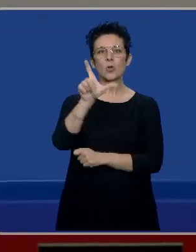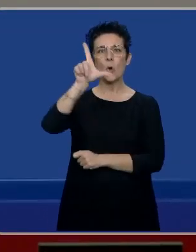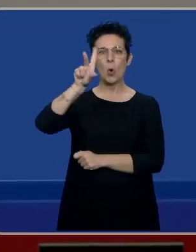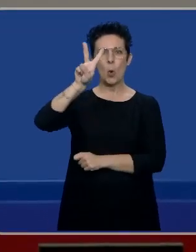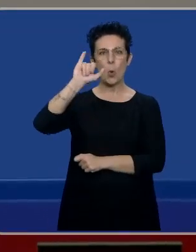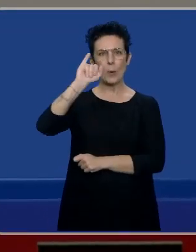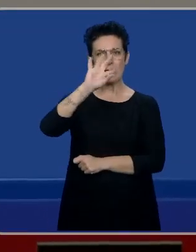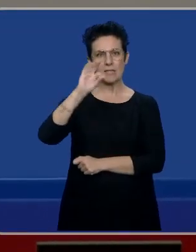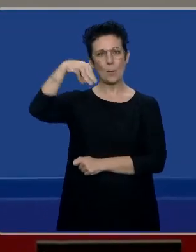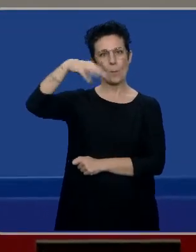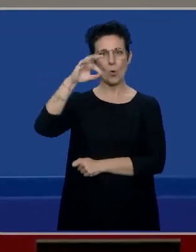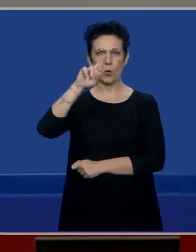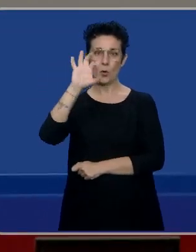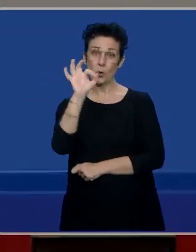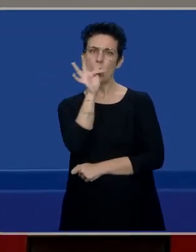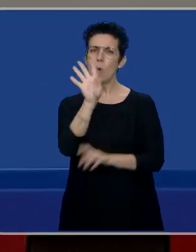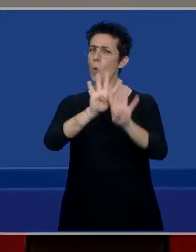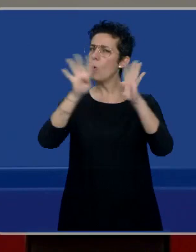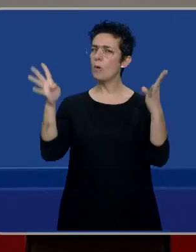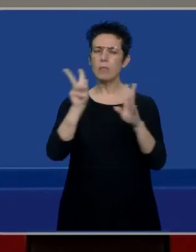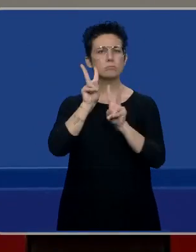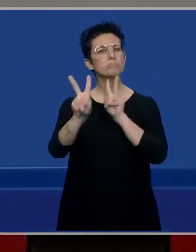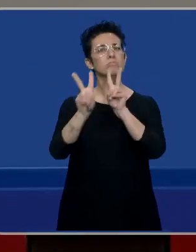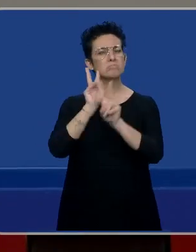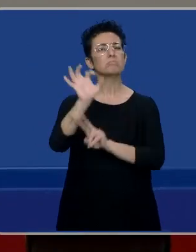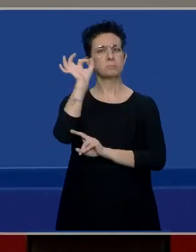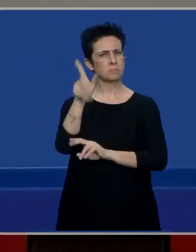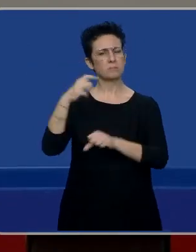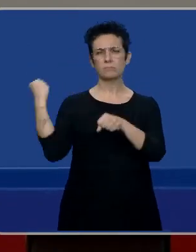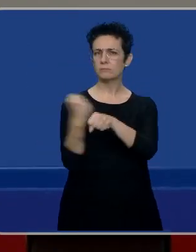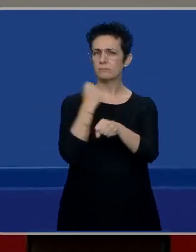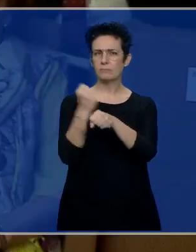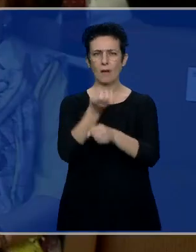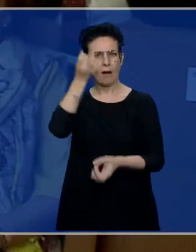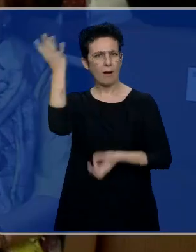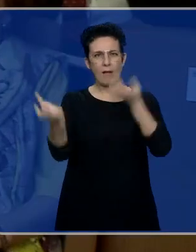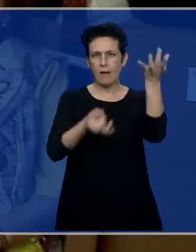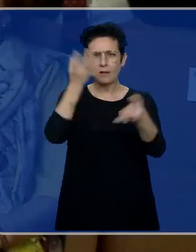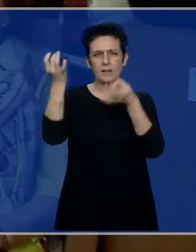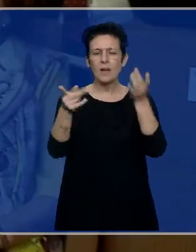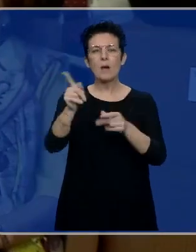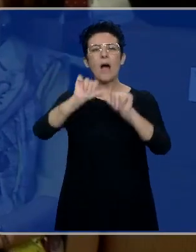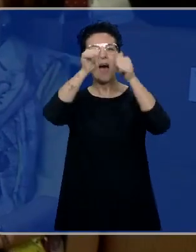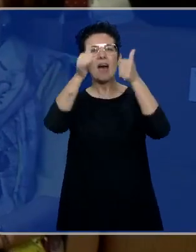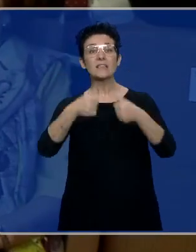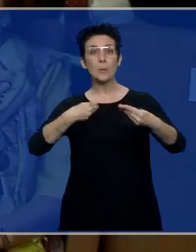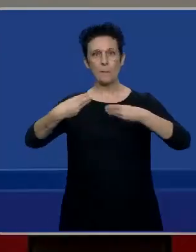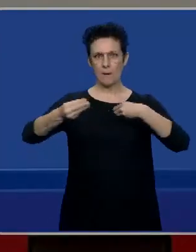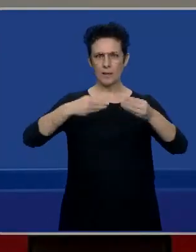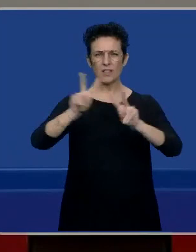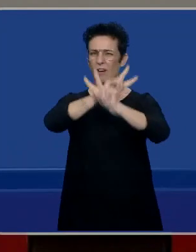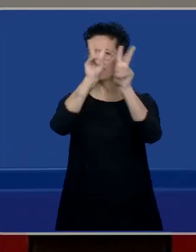Moro. El jurado ha valorado por unanimidad el desempeño de su labor creativa y que el nombre de este artista plástico es